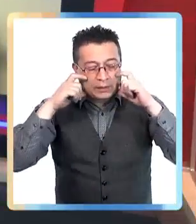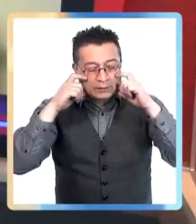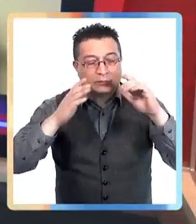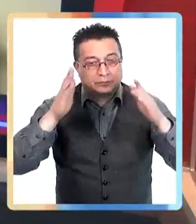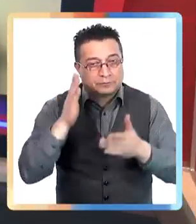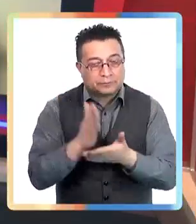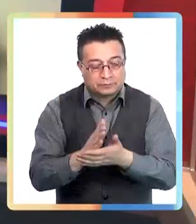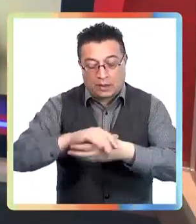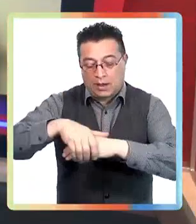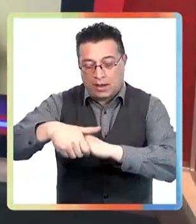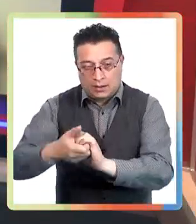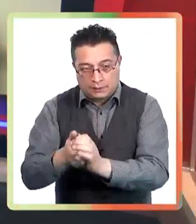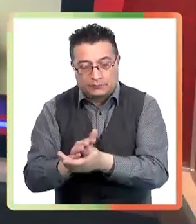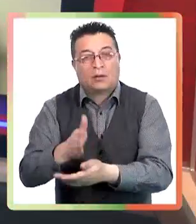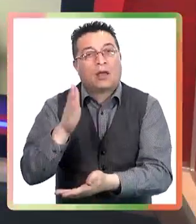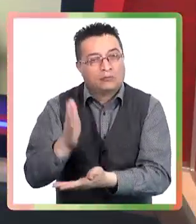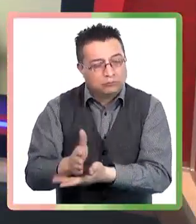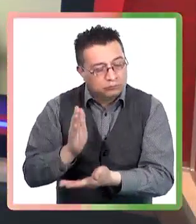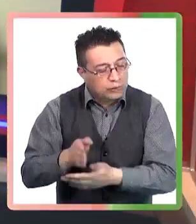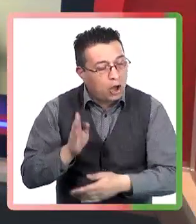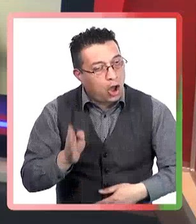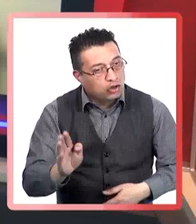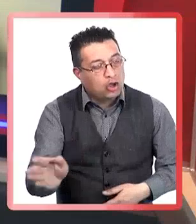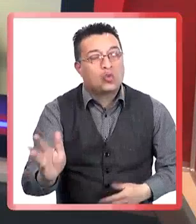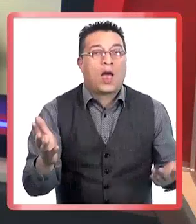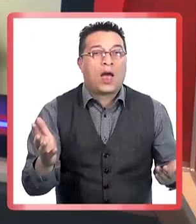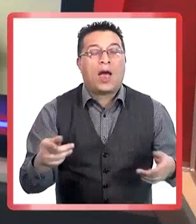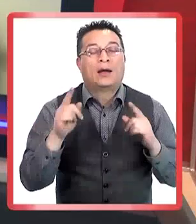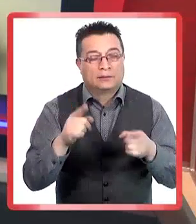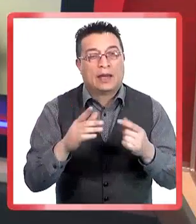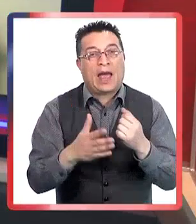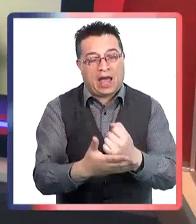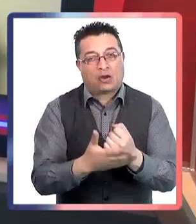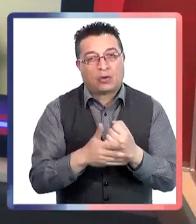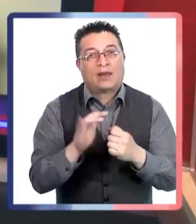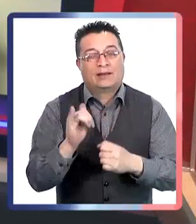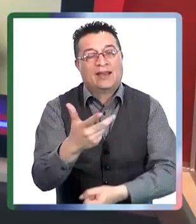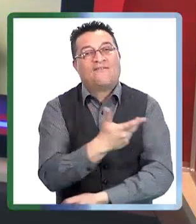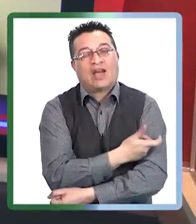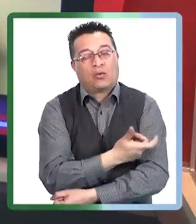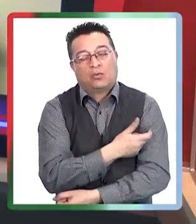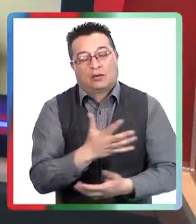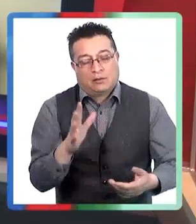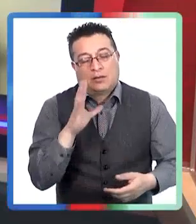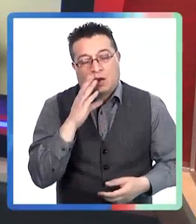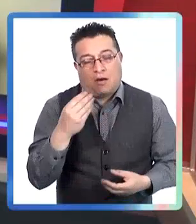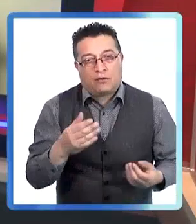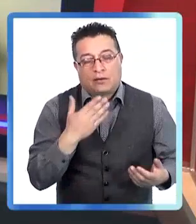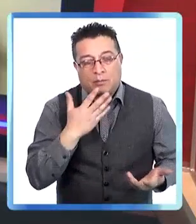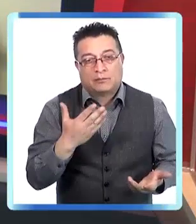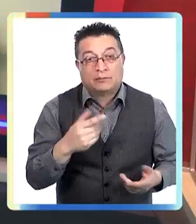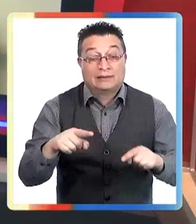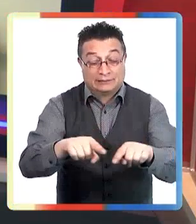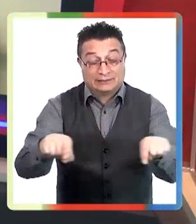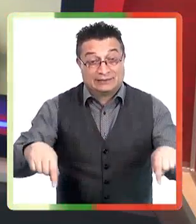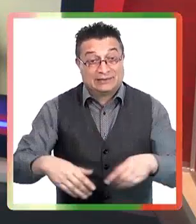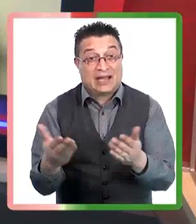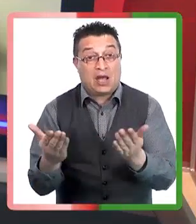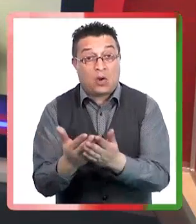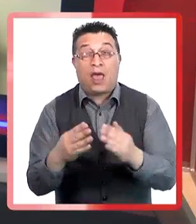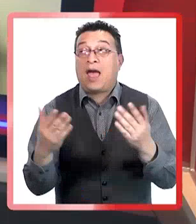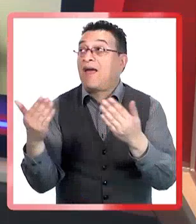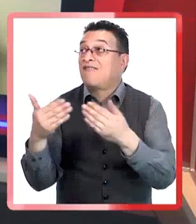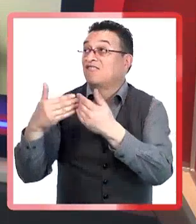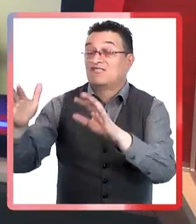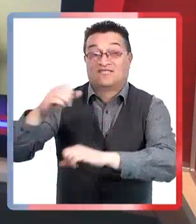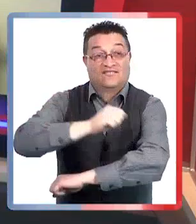clases, abrir las ventanas, ¿verdad? En los recreos, ventilar, que circule el aire. Y usted bien dice, más vale pasar un poquito de frío, pero ir cambiando el